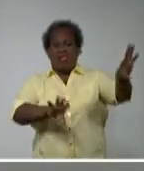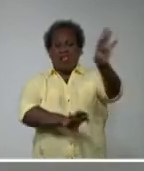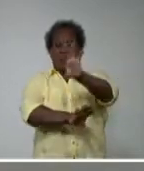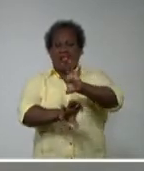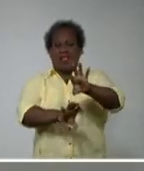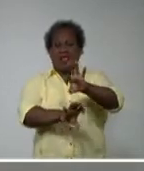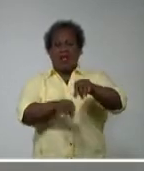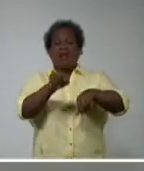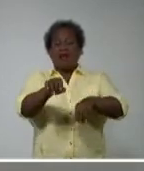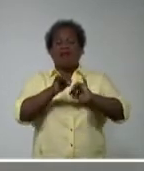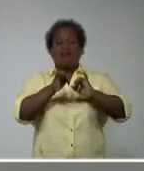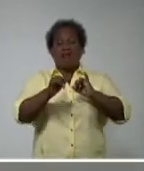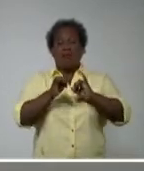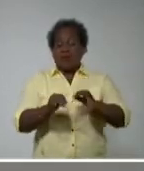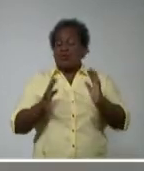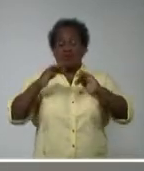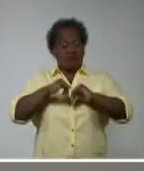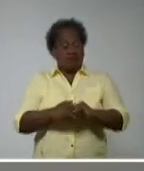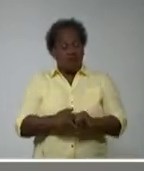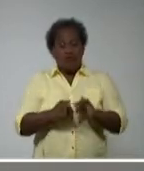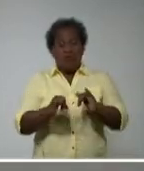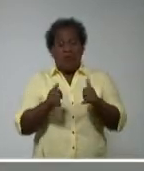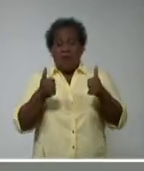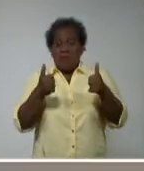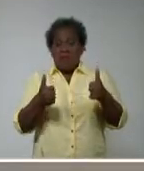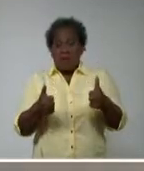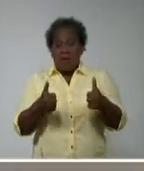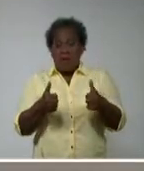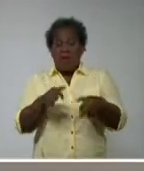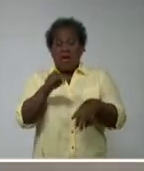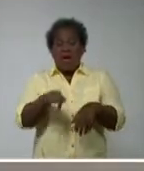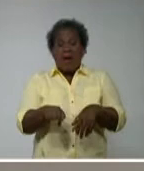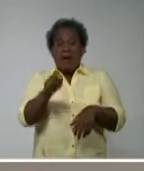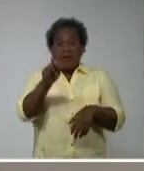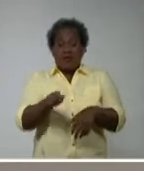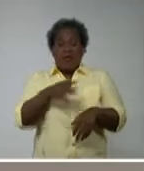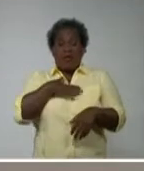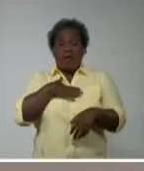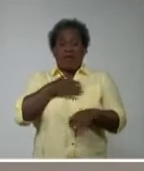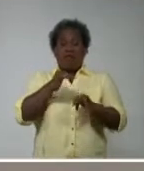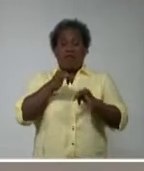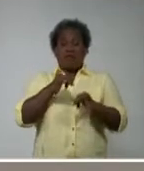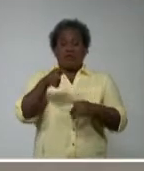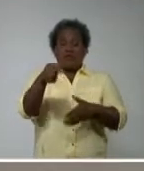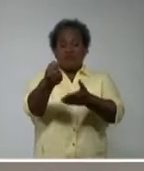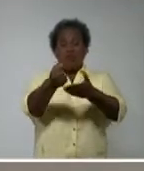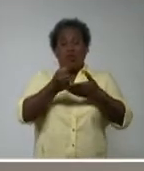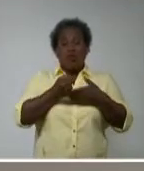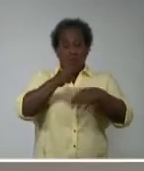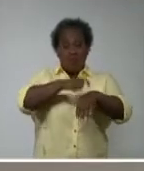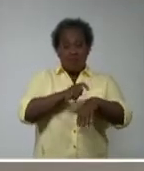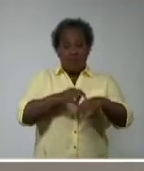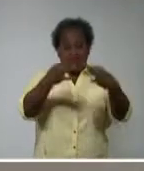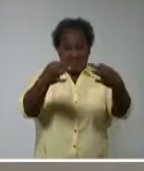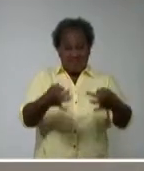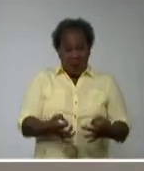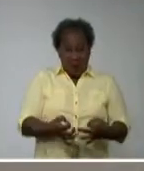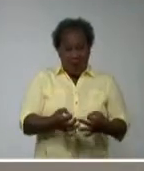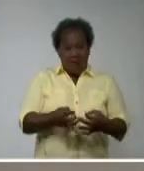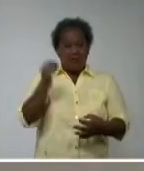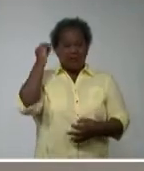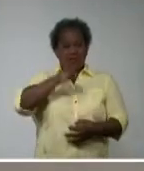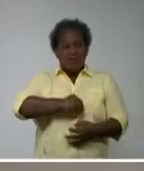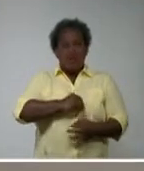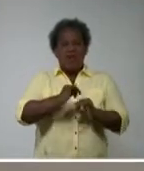las informaciones no se daban oportunamente a los puestos de mano. Posibilita que en tiempo real se tenga la información de